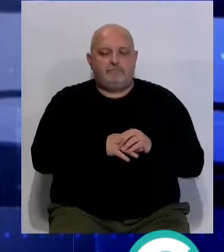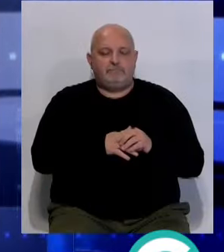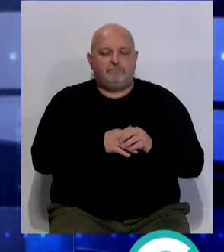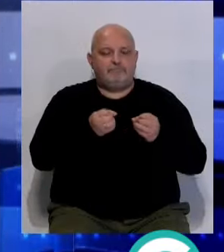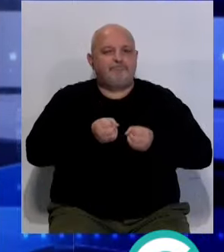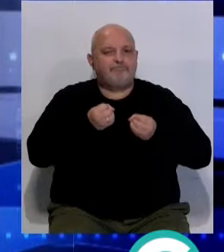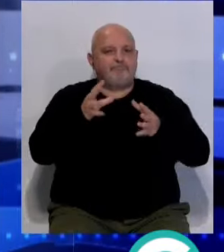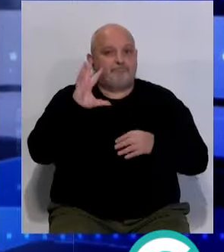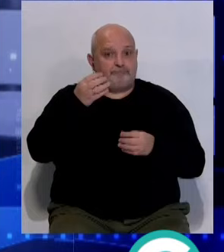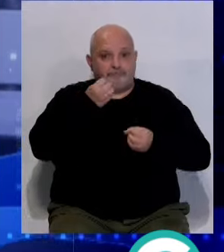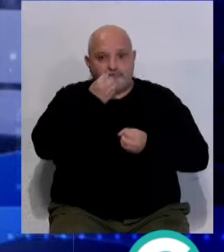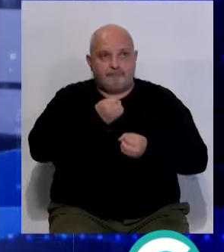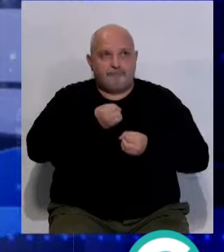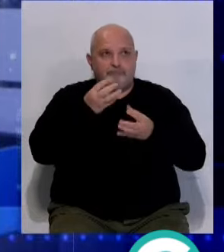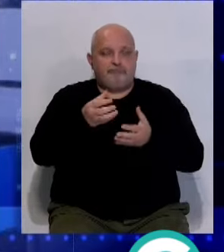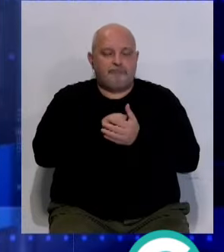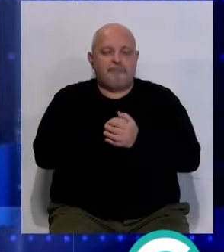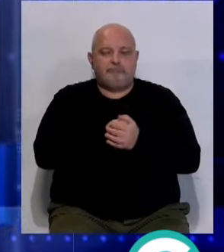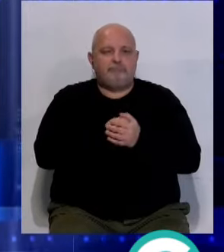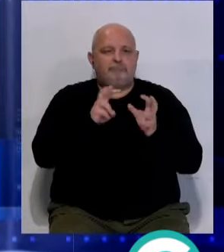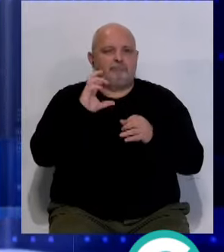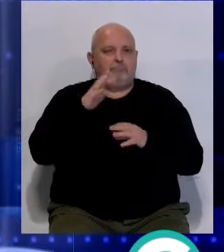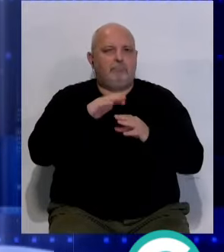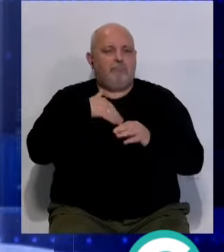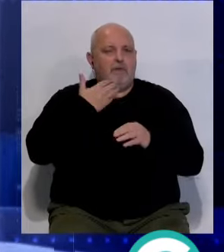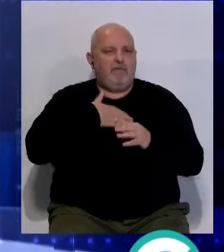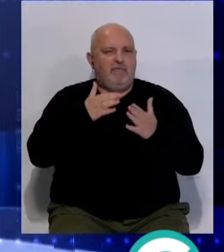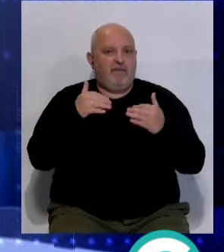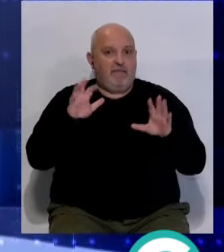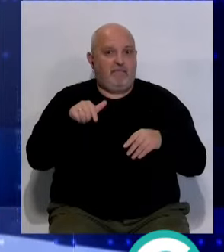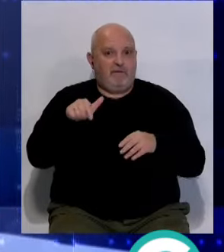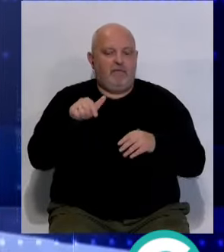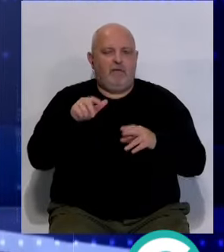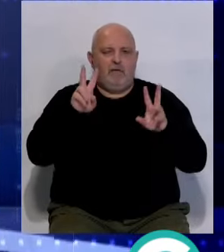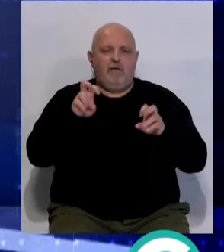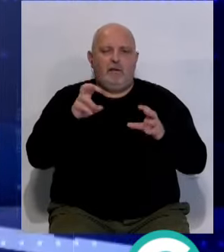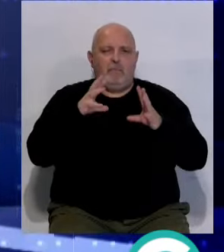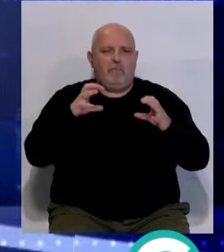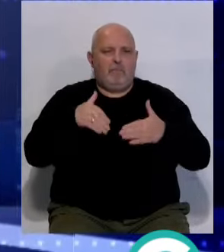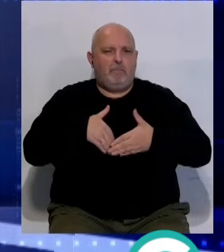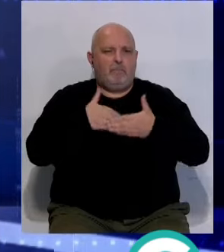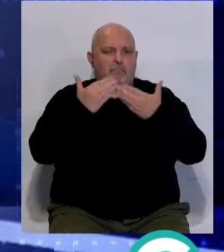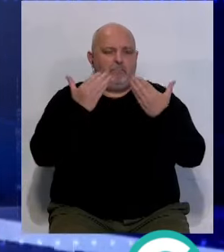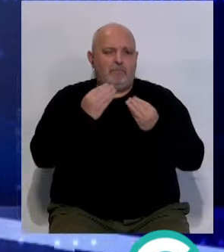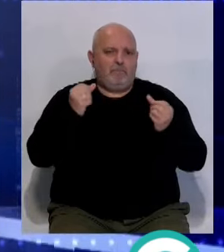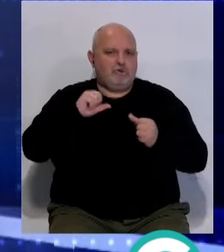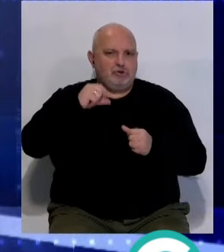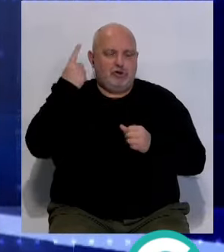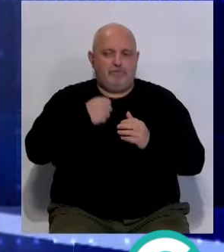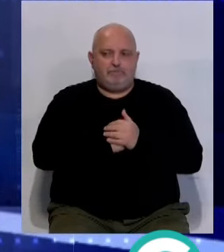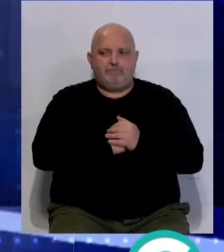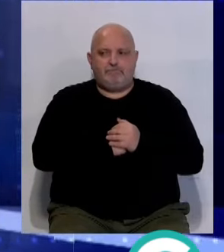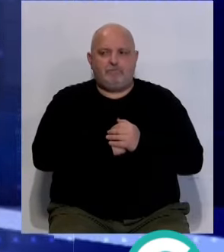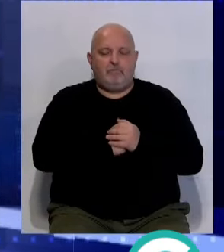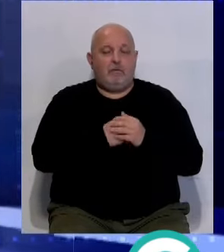La Agencia Estatal de Meteorología informa de un tiempo para mañana en la bahía de Cádiz con brumas matinales tendiendo a despejado.